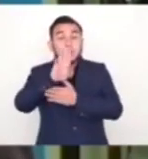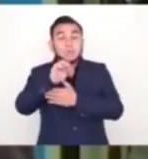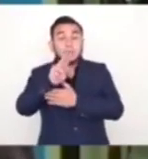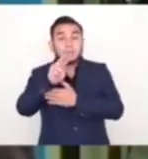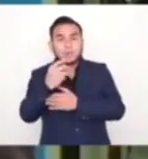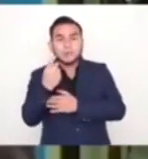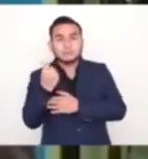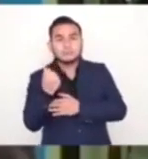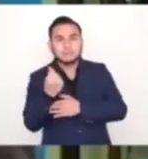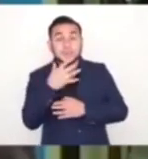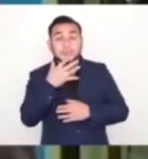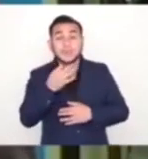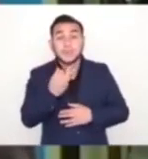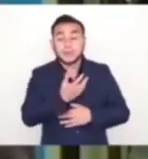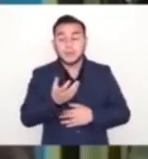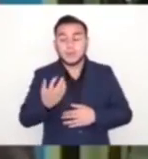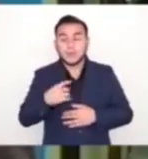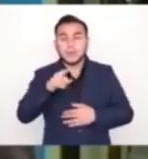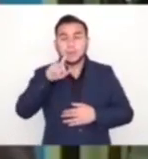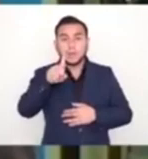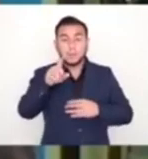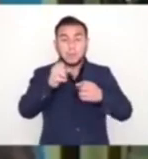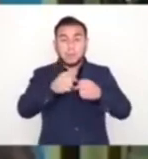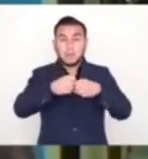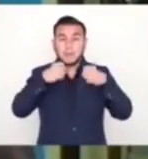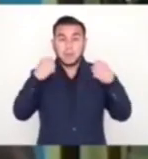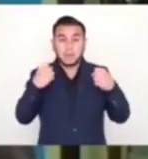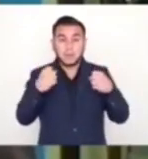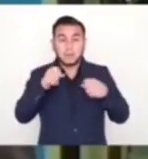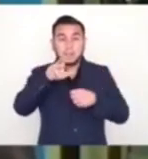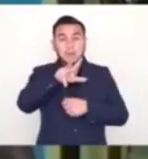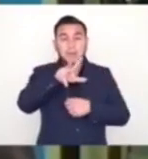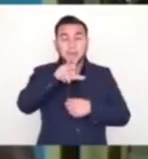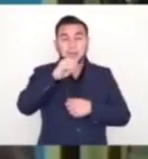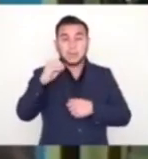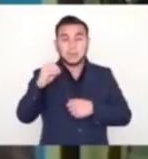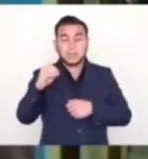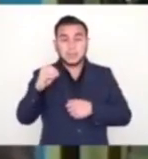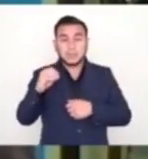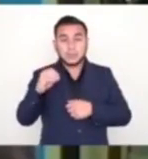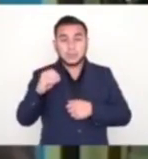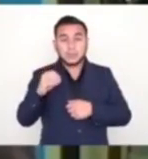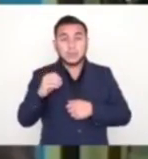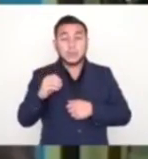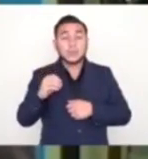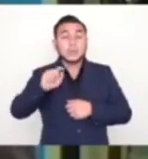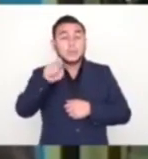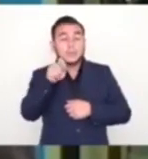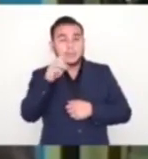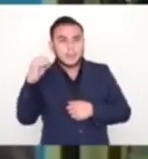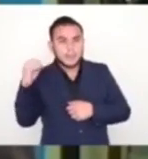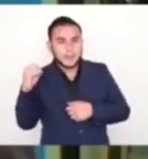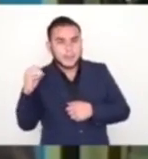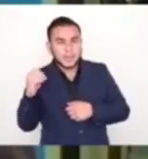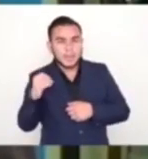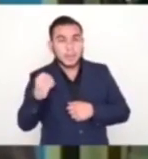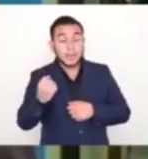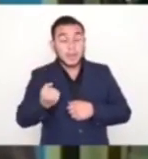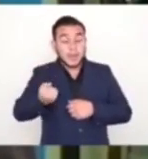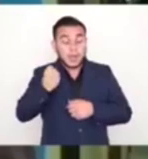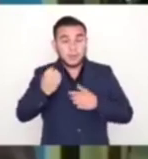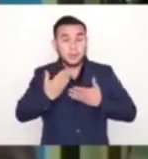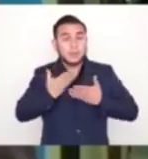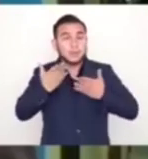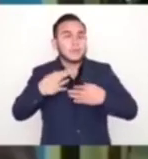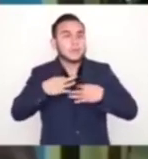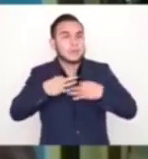exitosa el cerca de un millón 300 mil alumnos que van a recibir, que están recibiendo sus uniformes, sus zapatos.